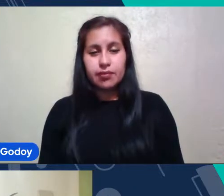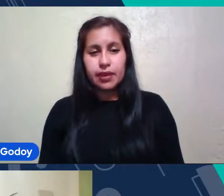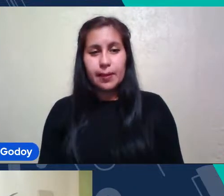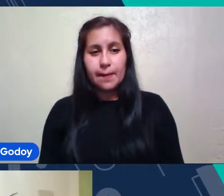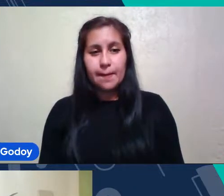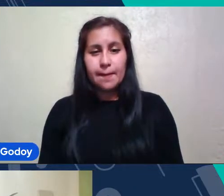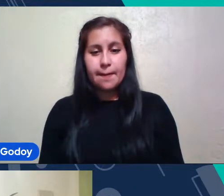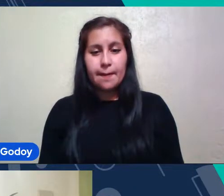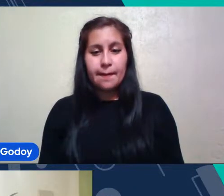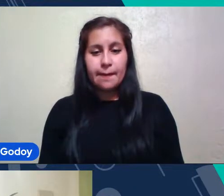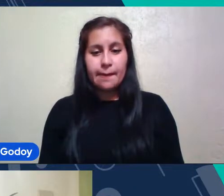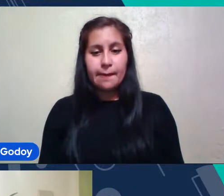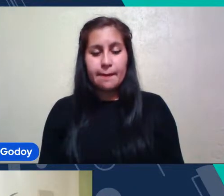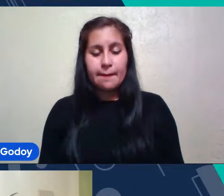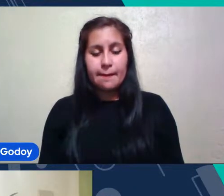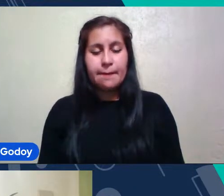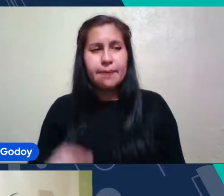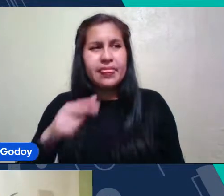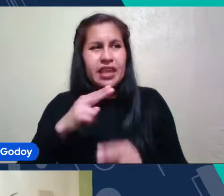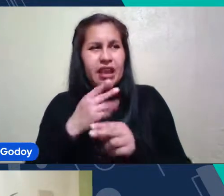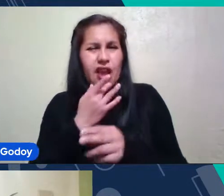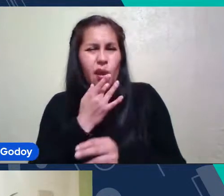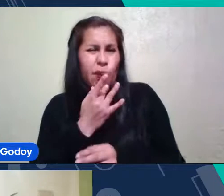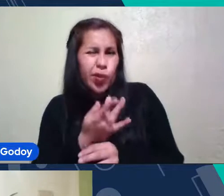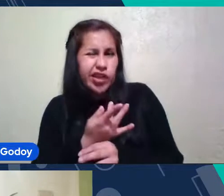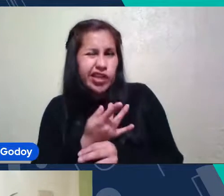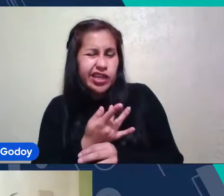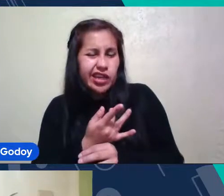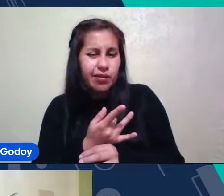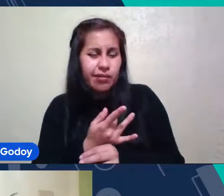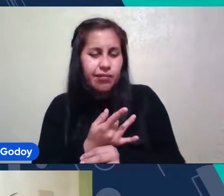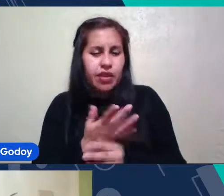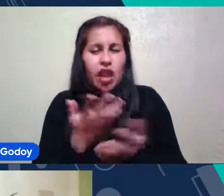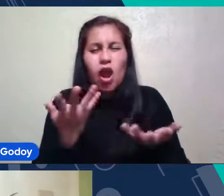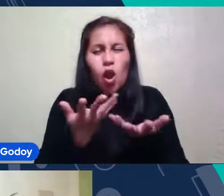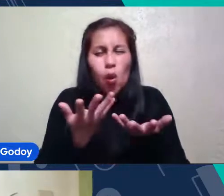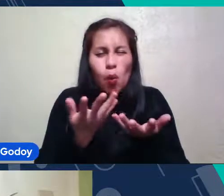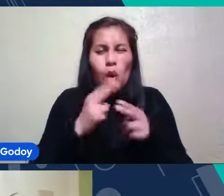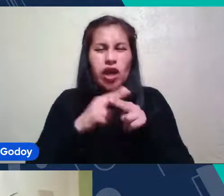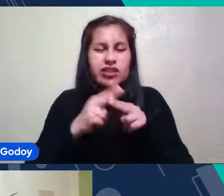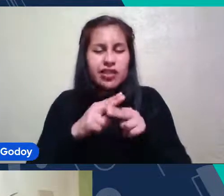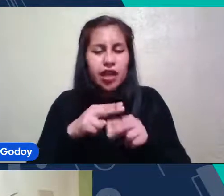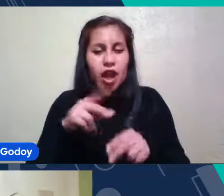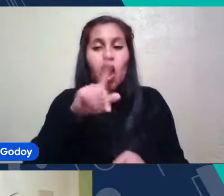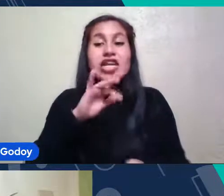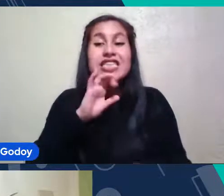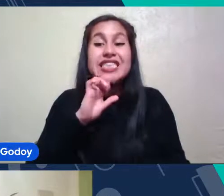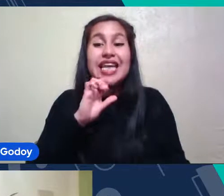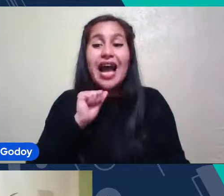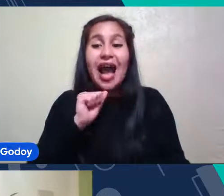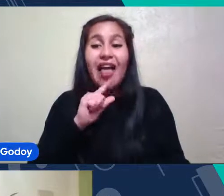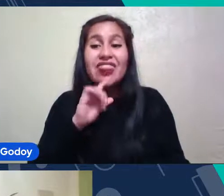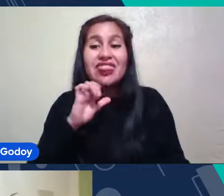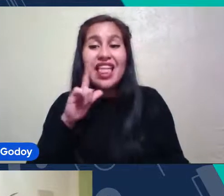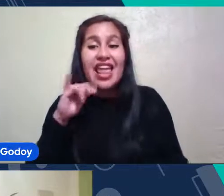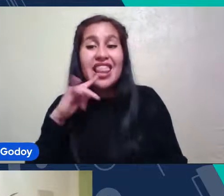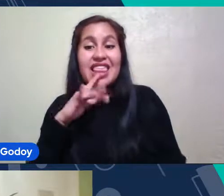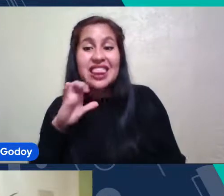Hace Esto Por medio De Enjambres De Satélites Satélites Como por ejemplo Los que